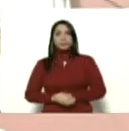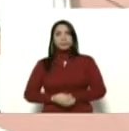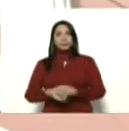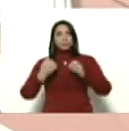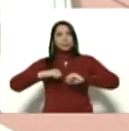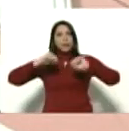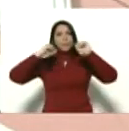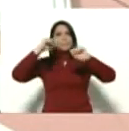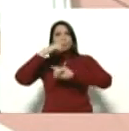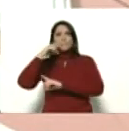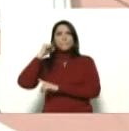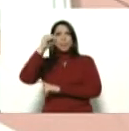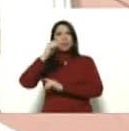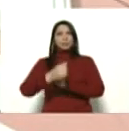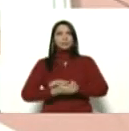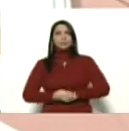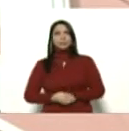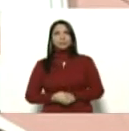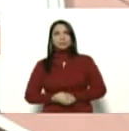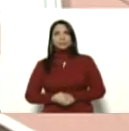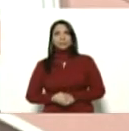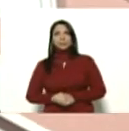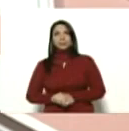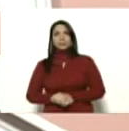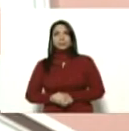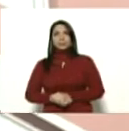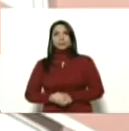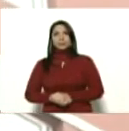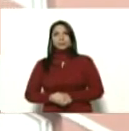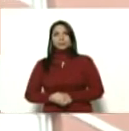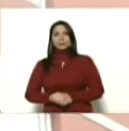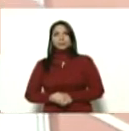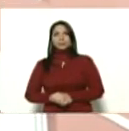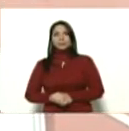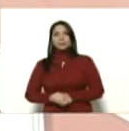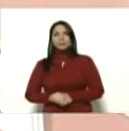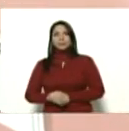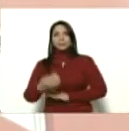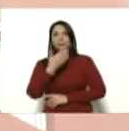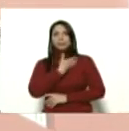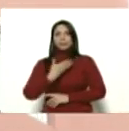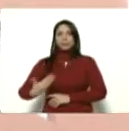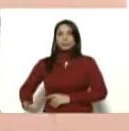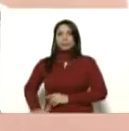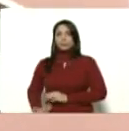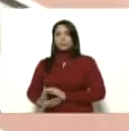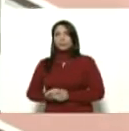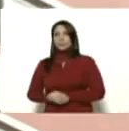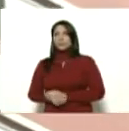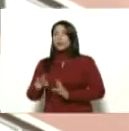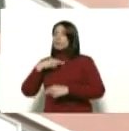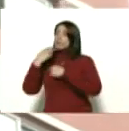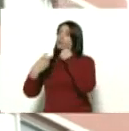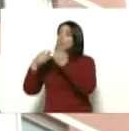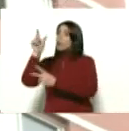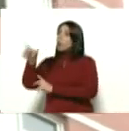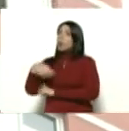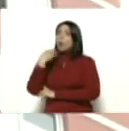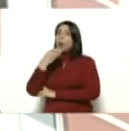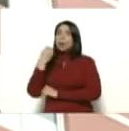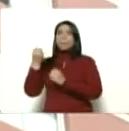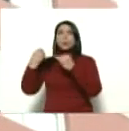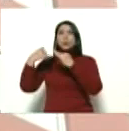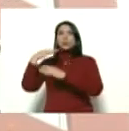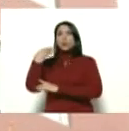Nicolás Maduro para adelante presidente bueno mi comandante presidente una voz de una joven como muchos